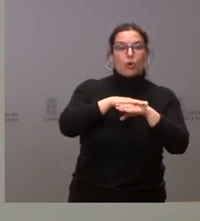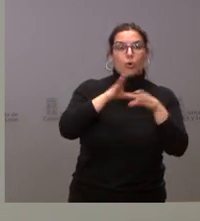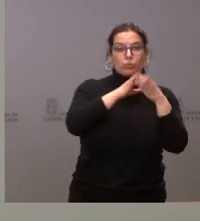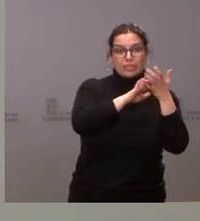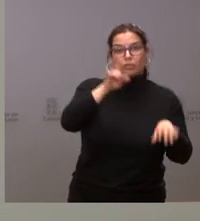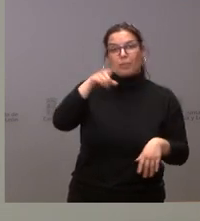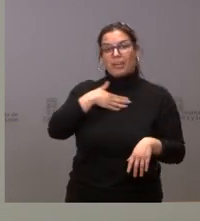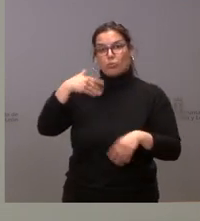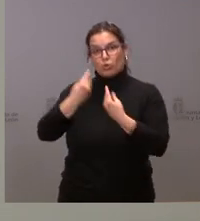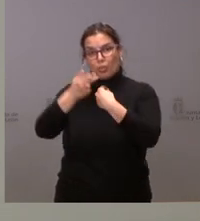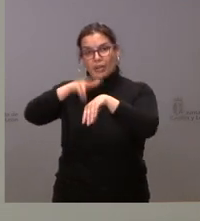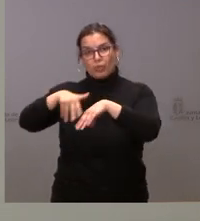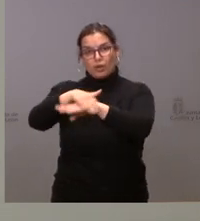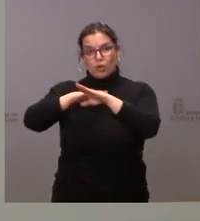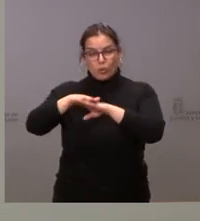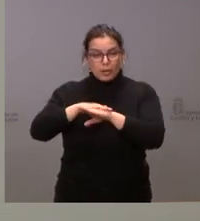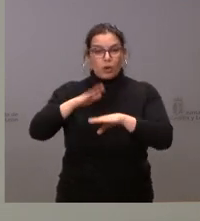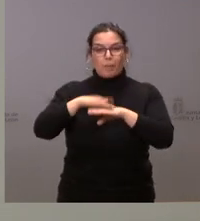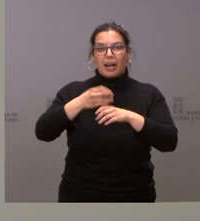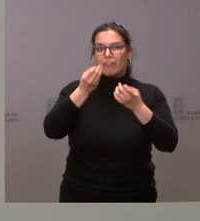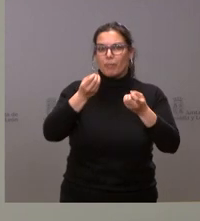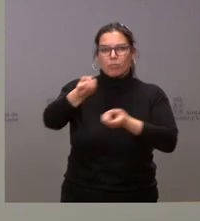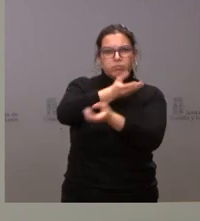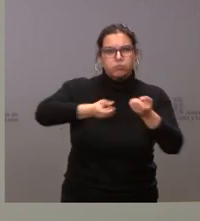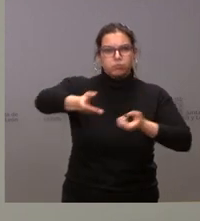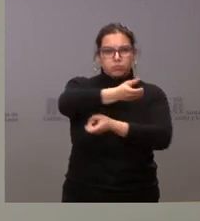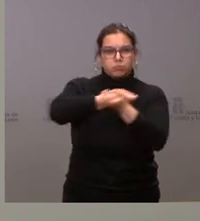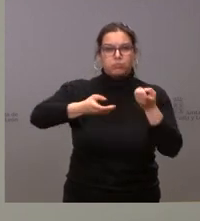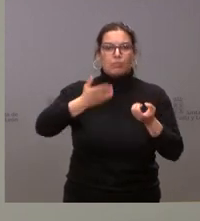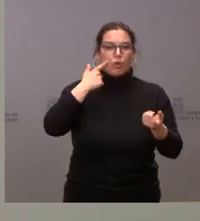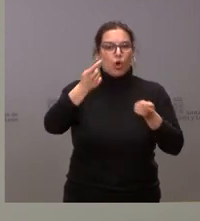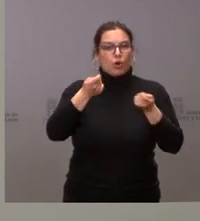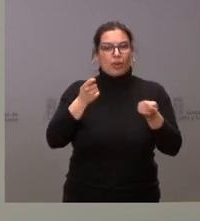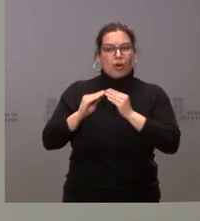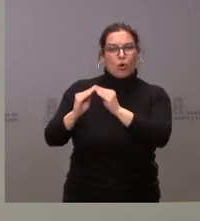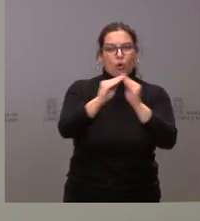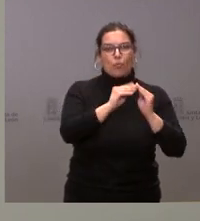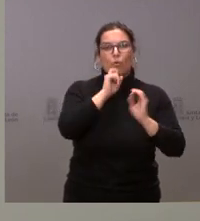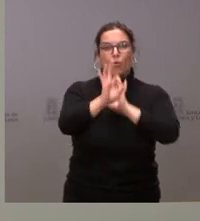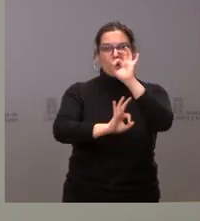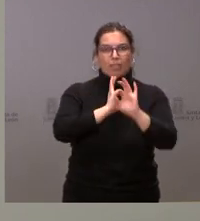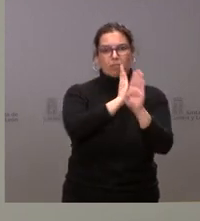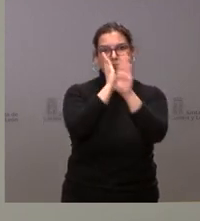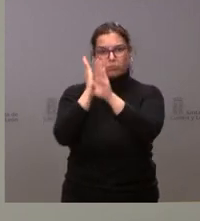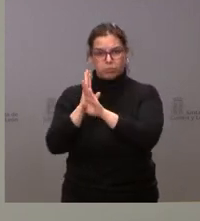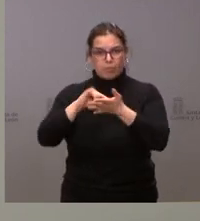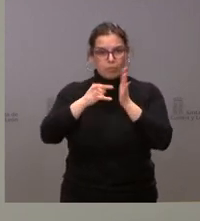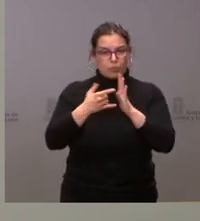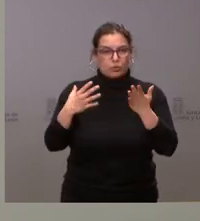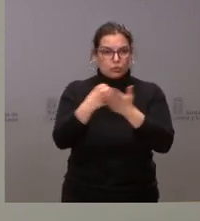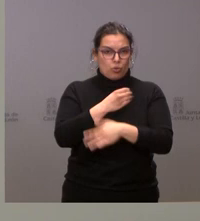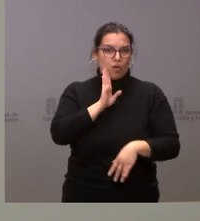Gobierno, también para intercambiar todo tipo de información y para poner en común estos dispositivos de los que les he hecho